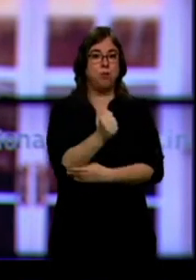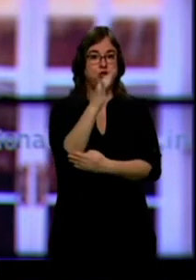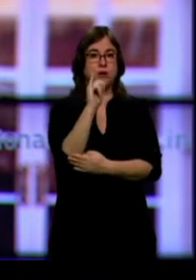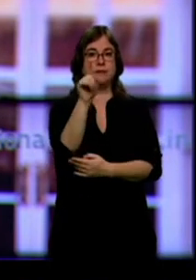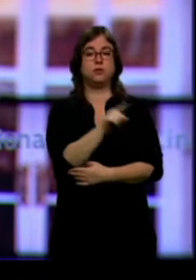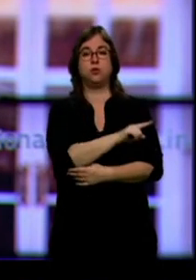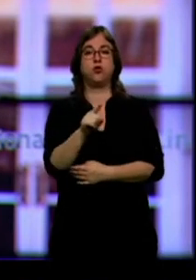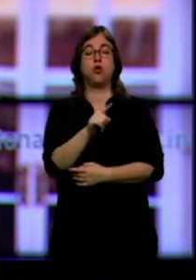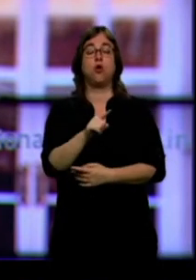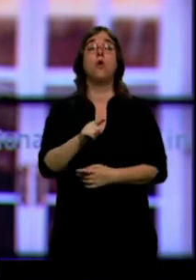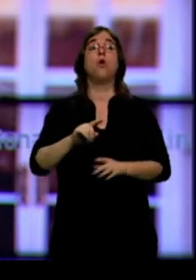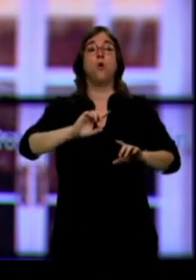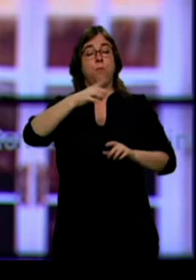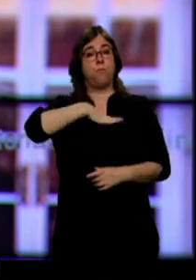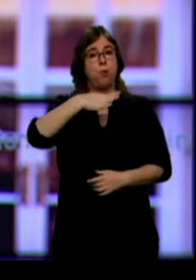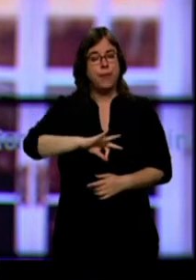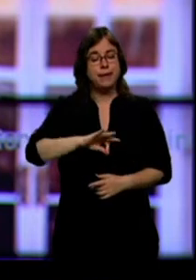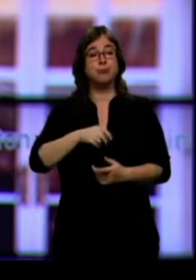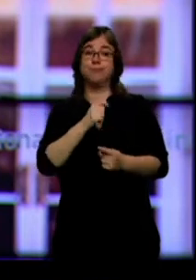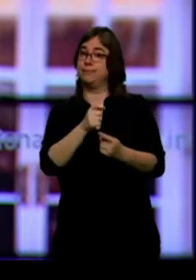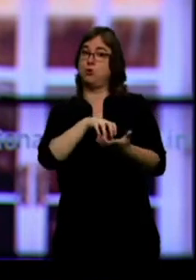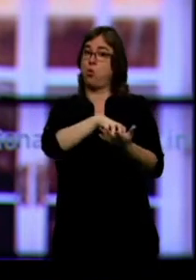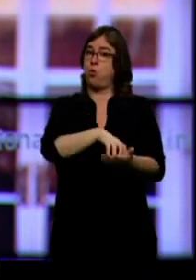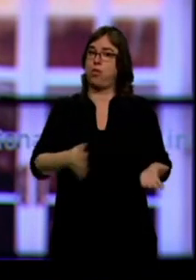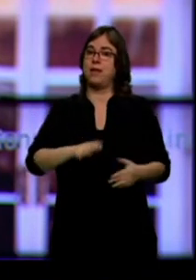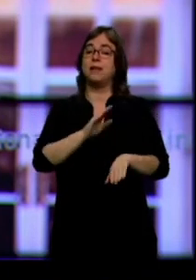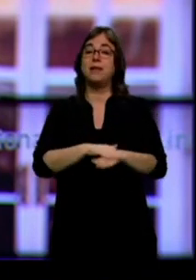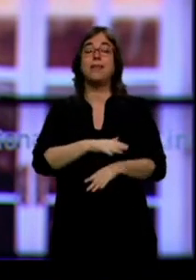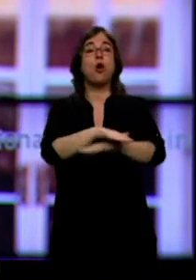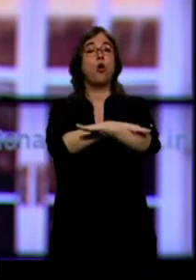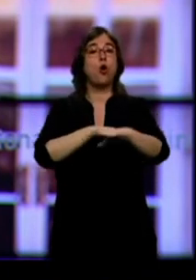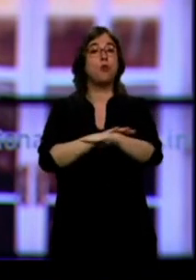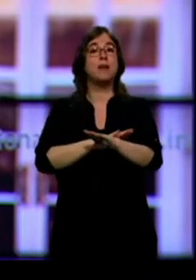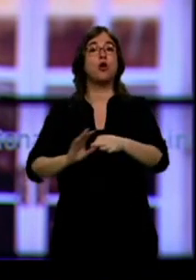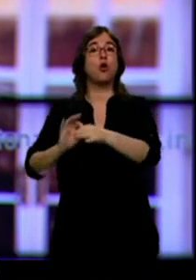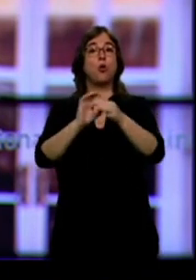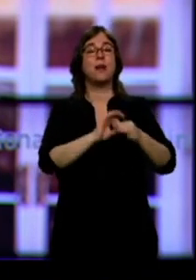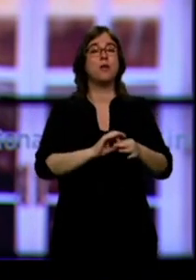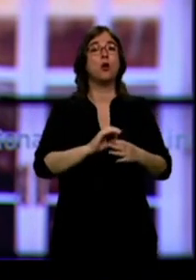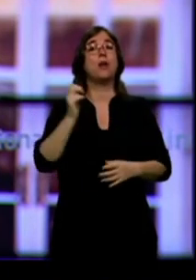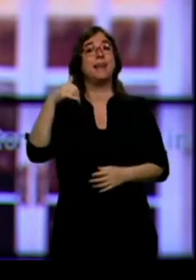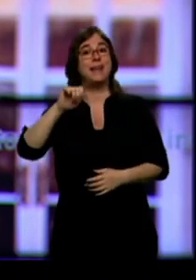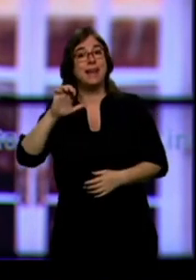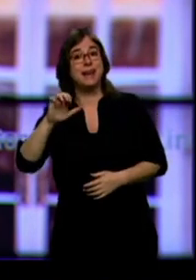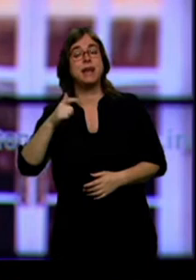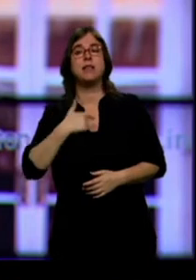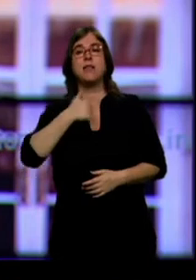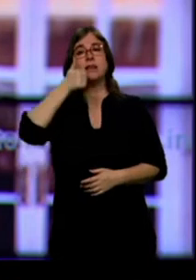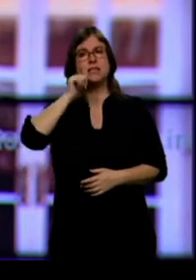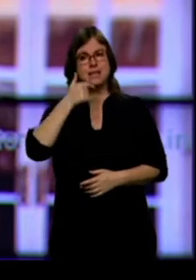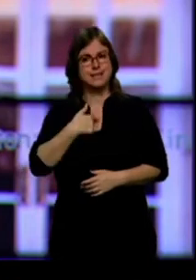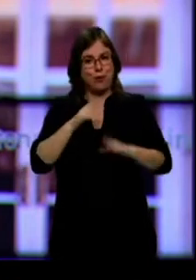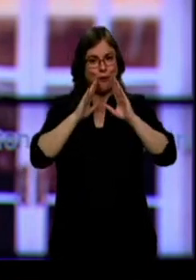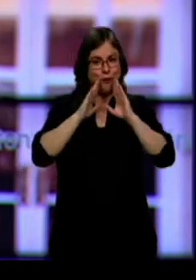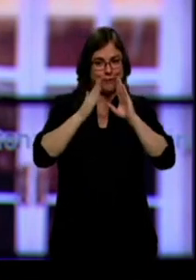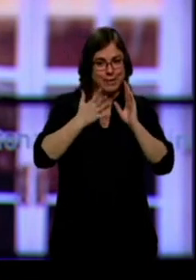incertidumbre. Iglesias asegura que habrá un gobierno de coalición, pero Irene Montero afirma que Sánchez les ha confesado que prefiere pactar con